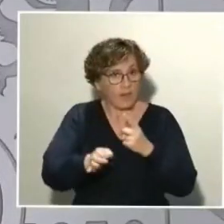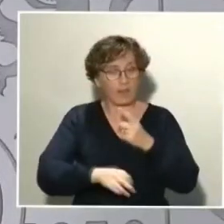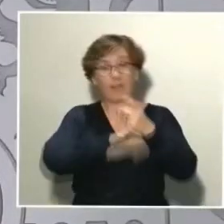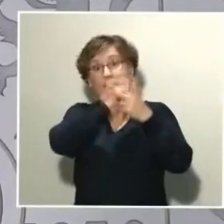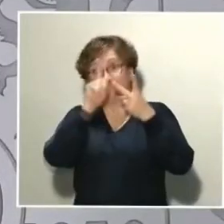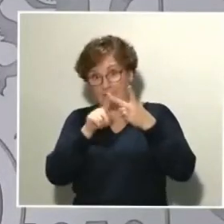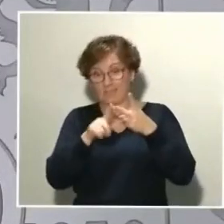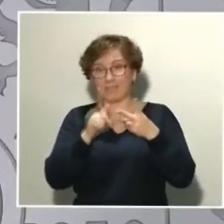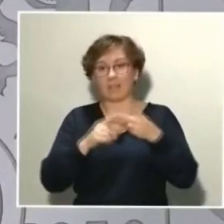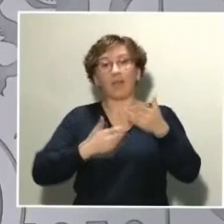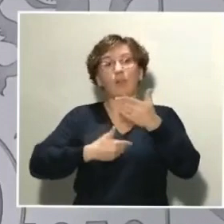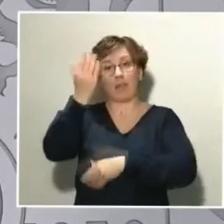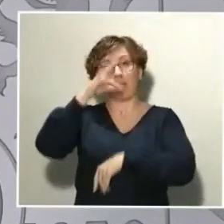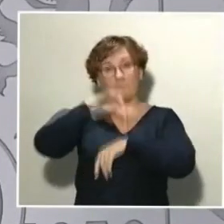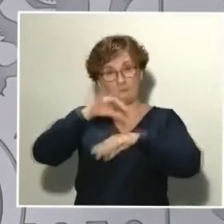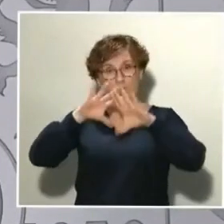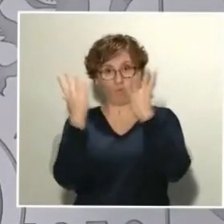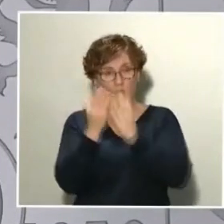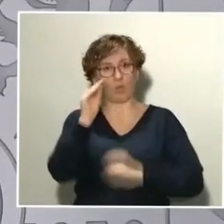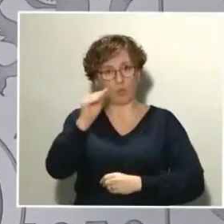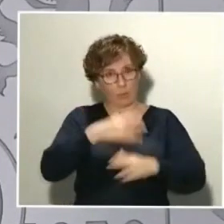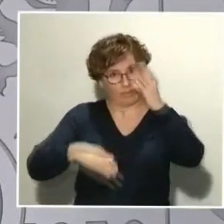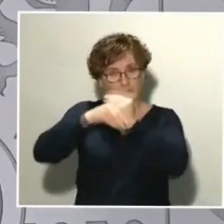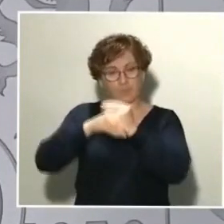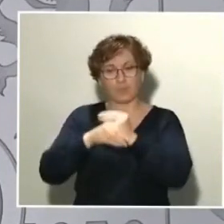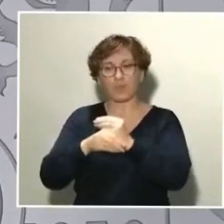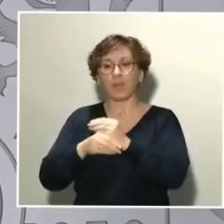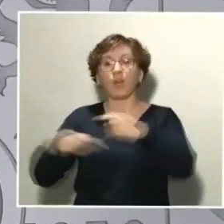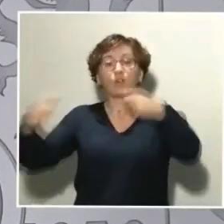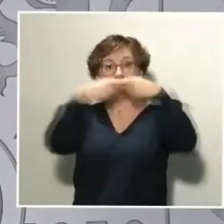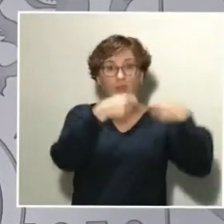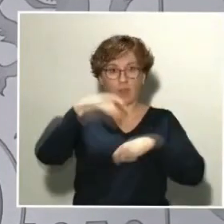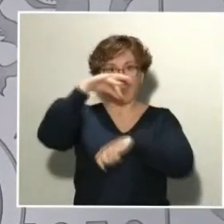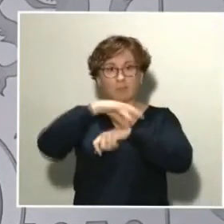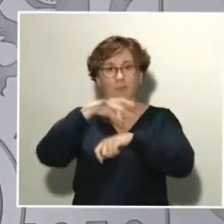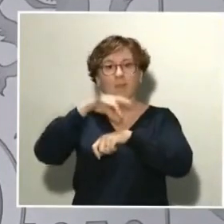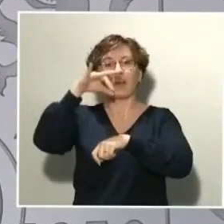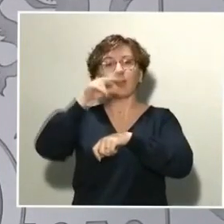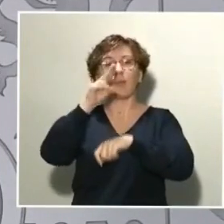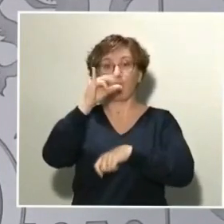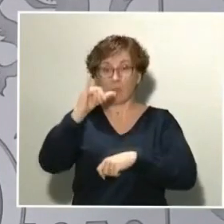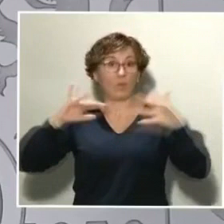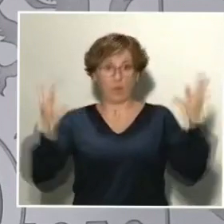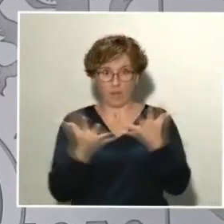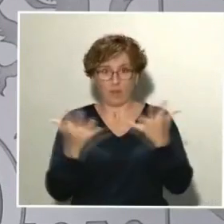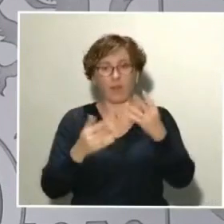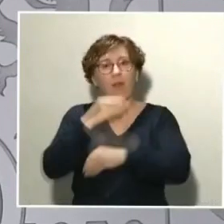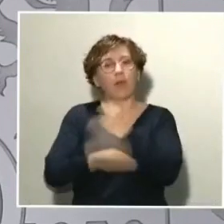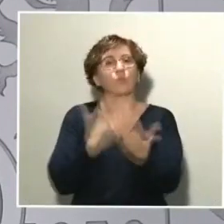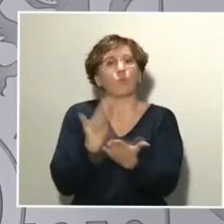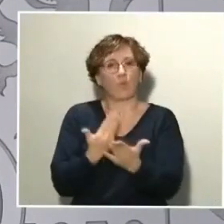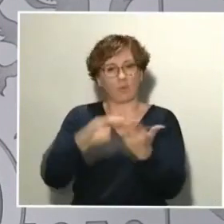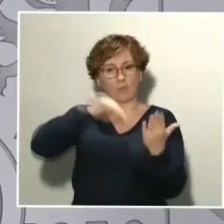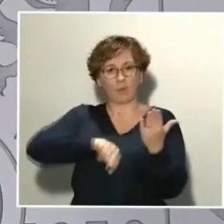el Diario Médico y el Mundo preguntan. Las sociedades médicas de medicina intensiva y urgencias han hecho un documento ético para la selección de pacientes